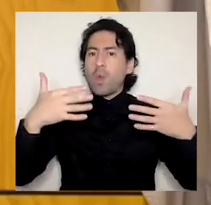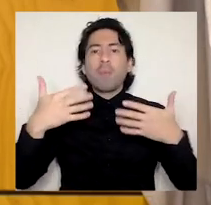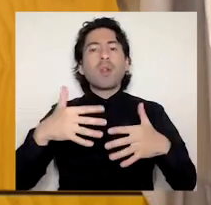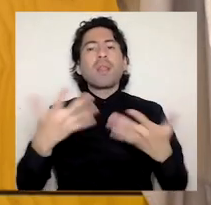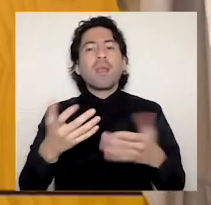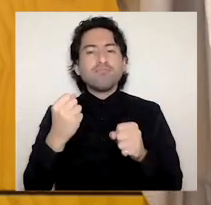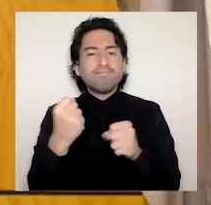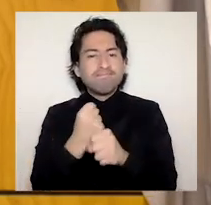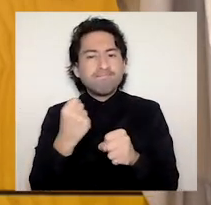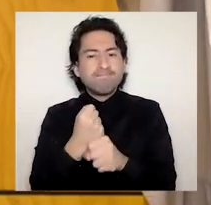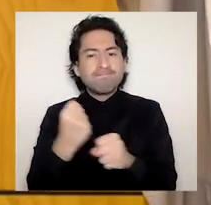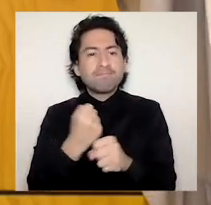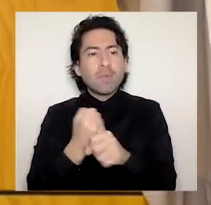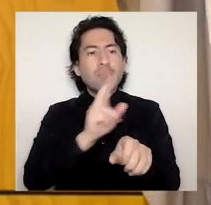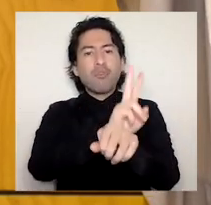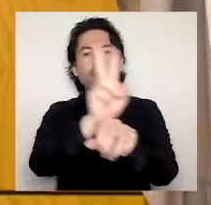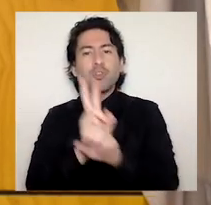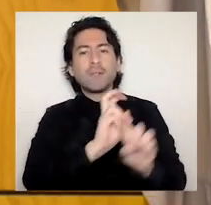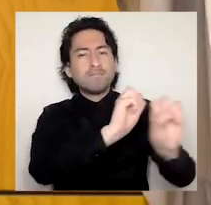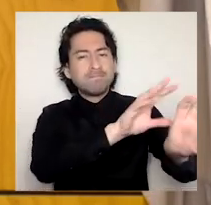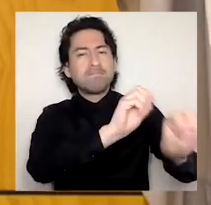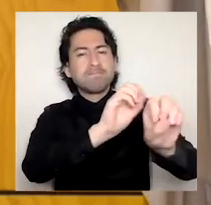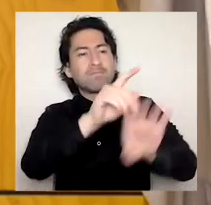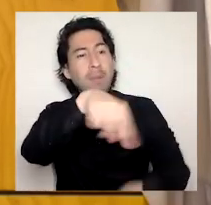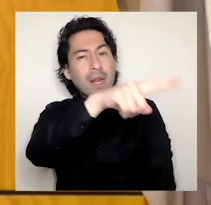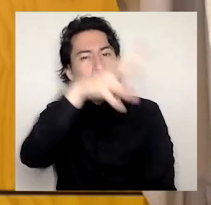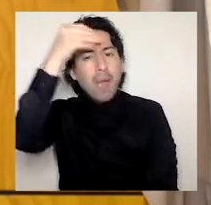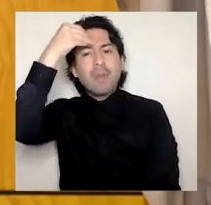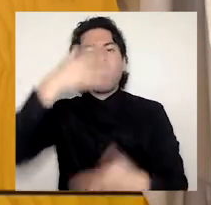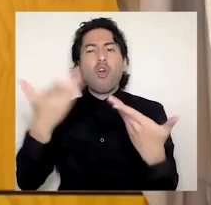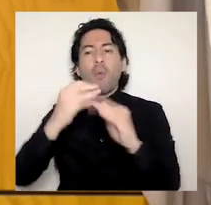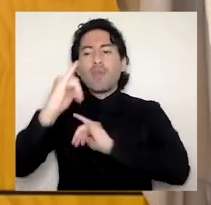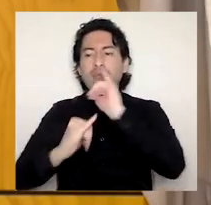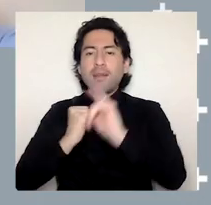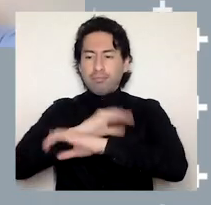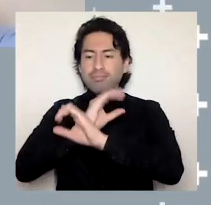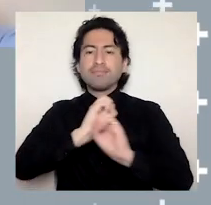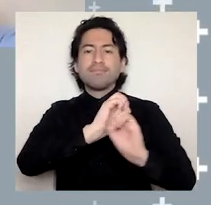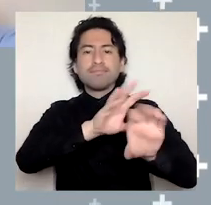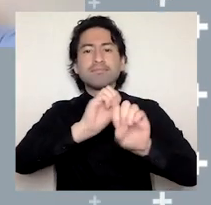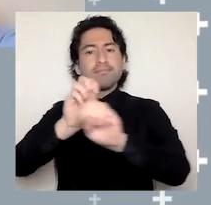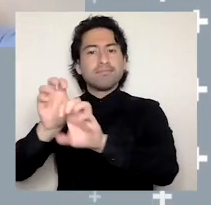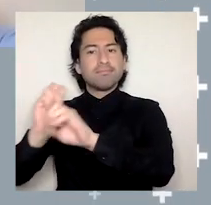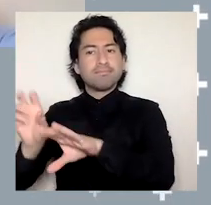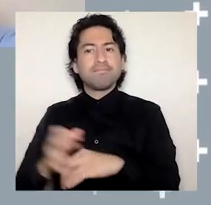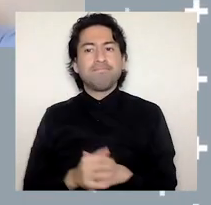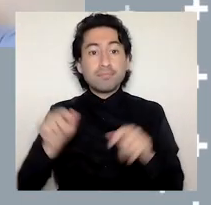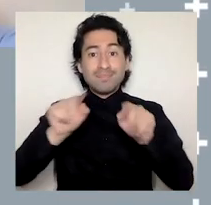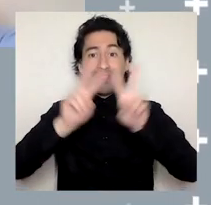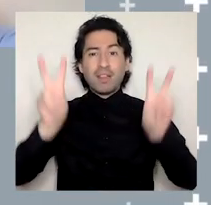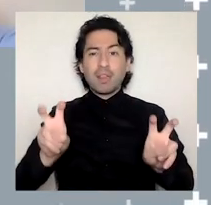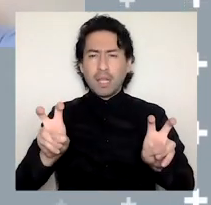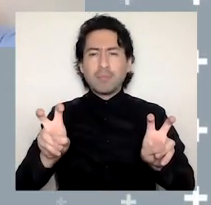la formación de capacidades de nuestros docentes universitarios para enseñar a distancia. En este aspecto, ha sido